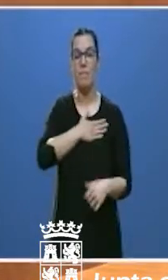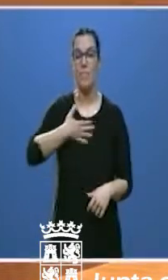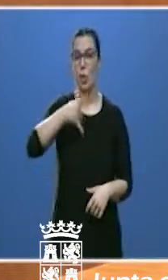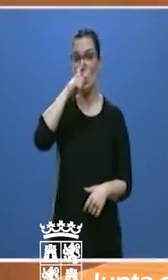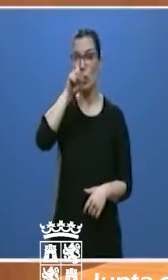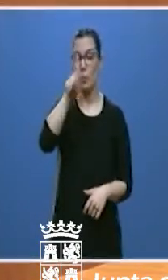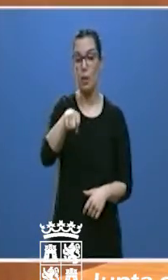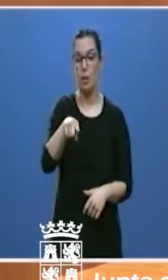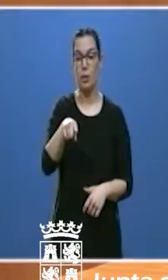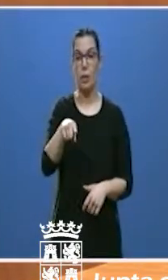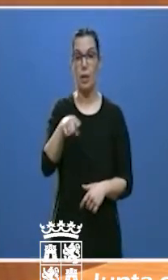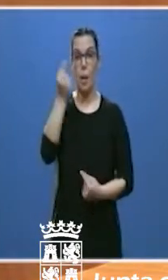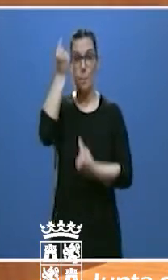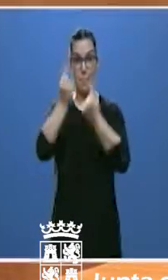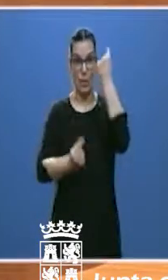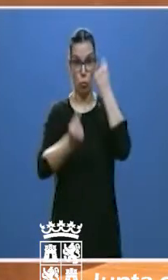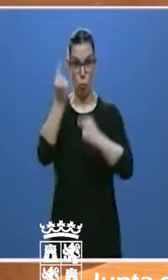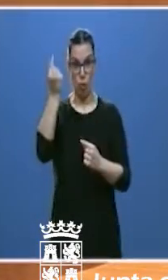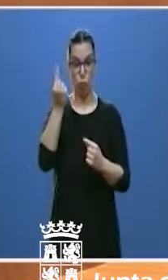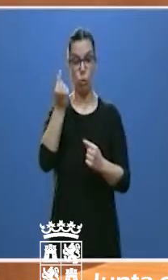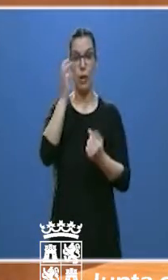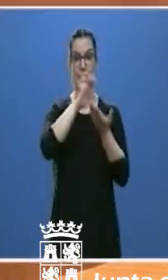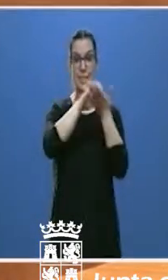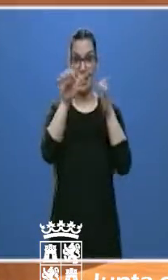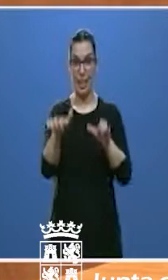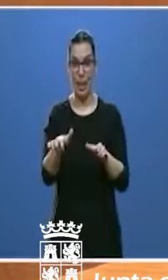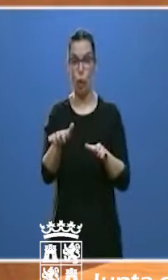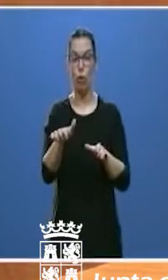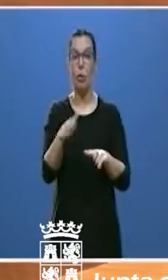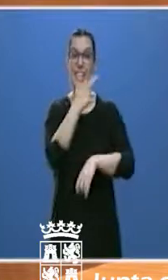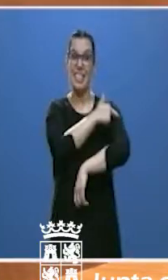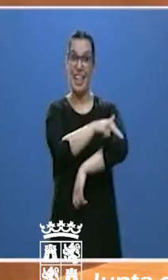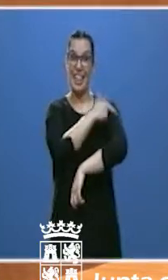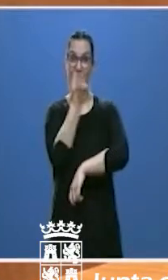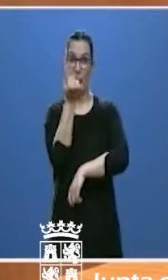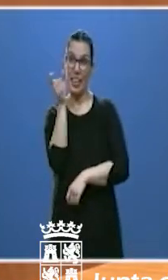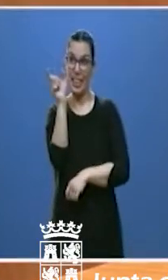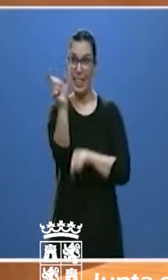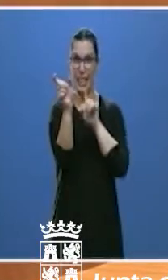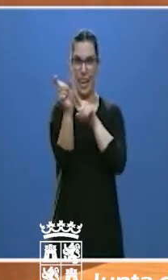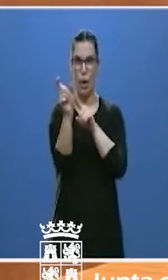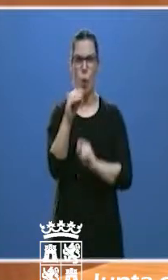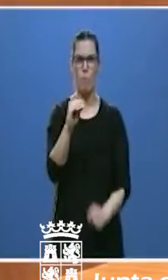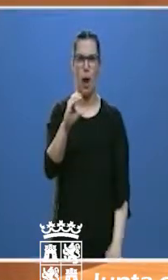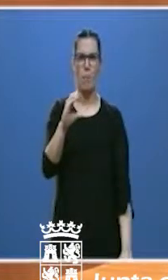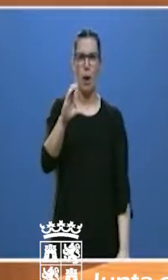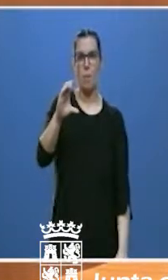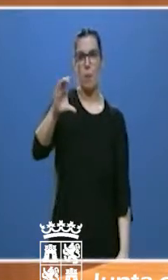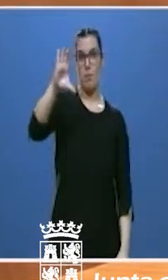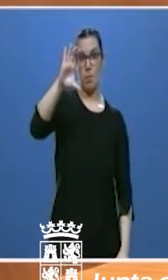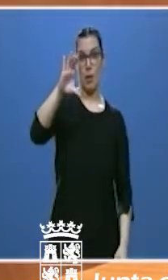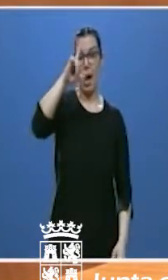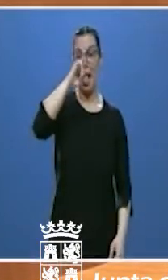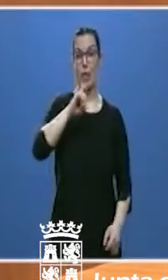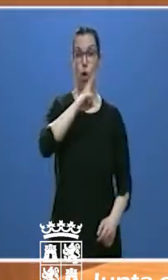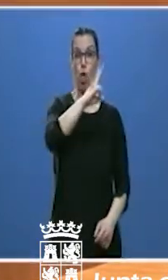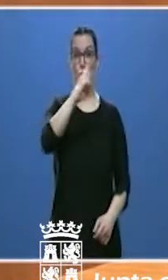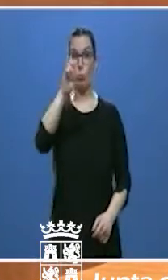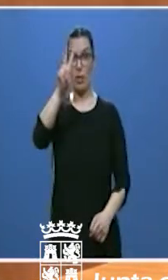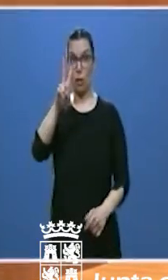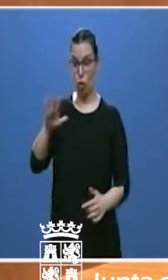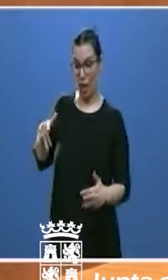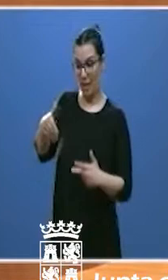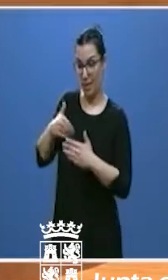el peso de la sanidad en los presupuestos de Castilla y León no ha dejado de crecer desde que asumimos en el 2002 las competencias